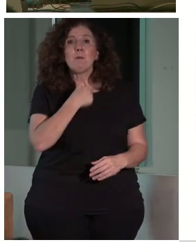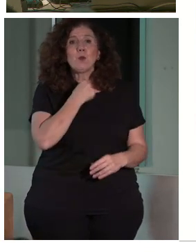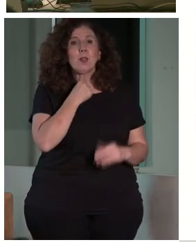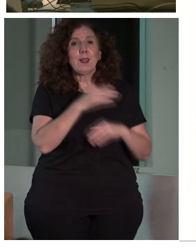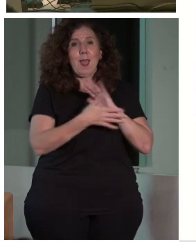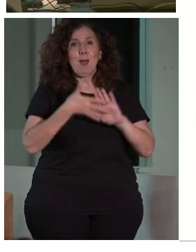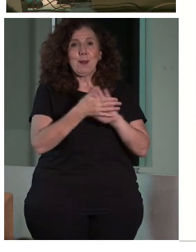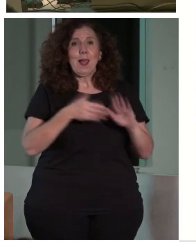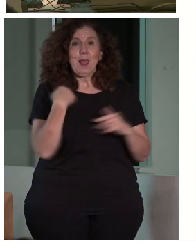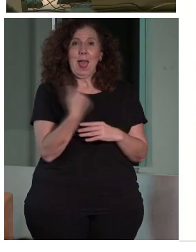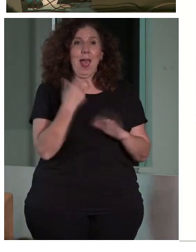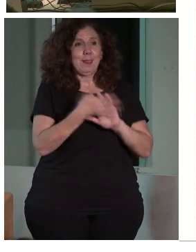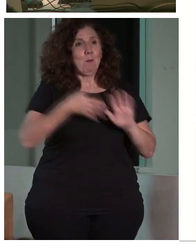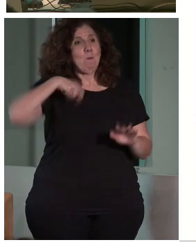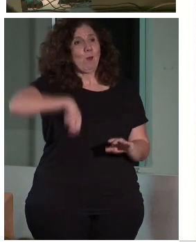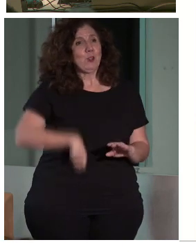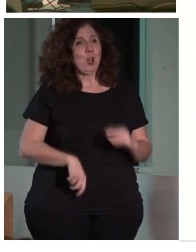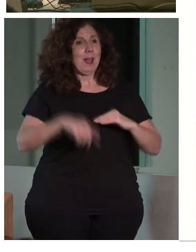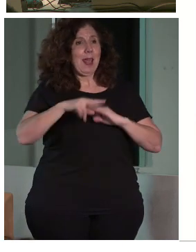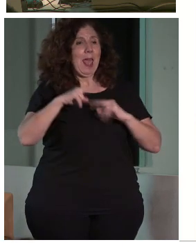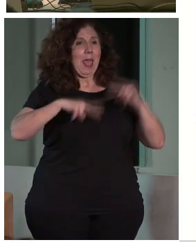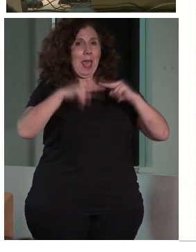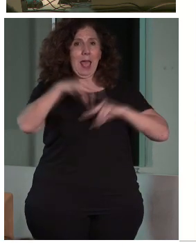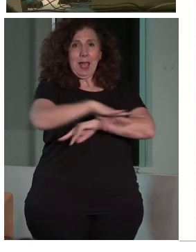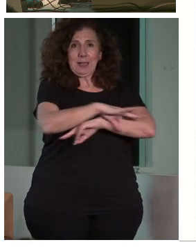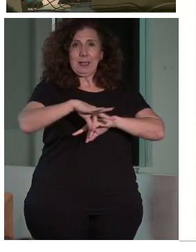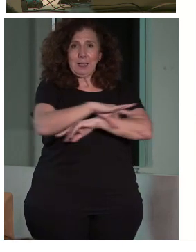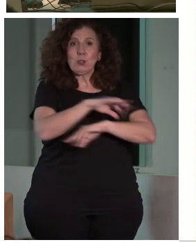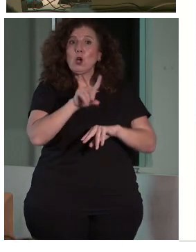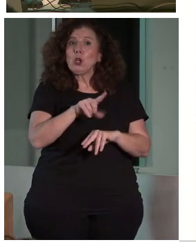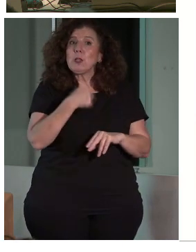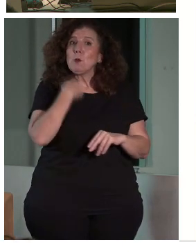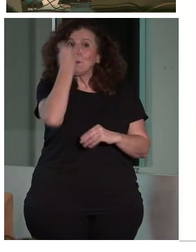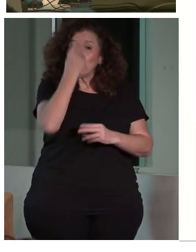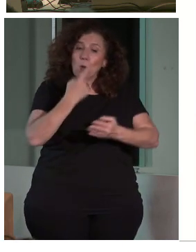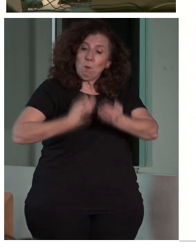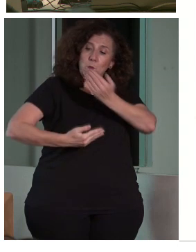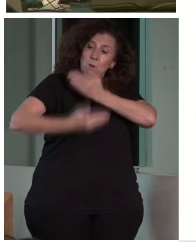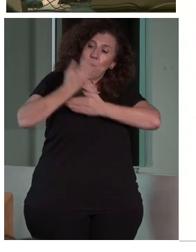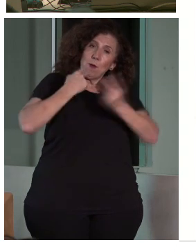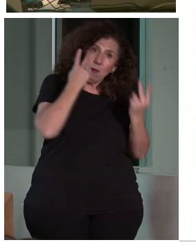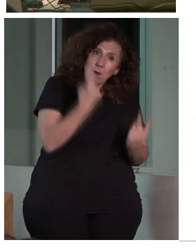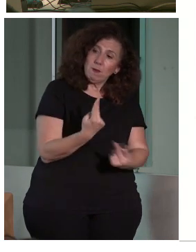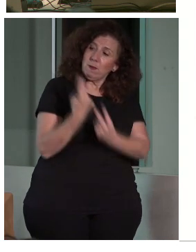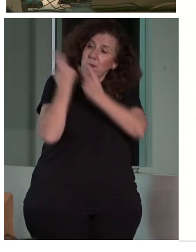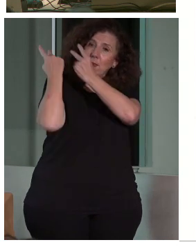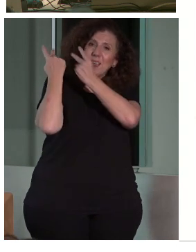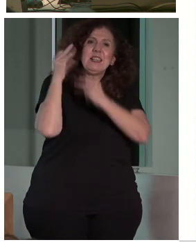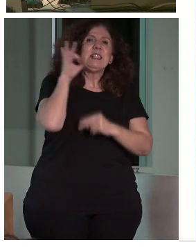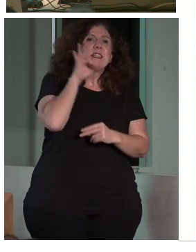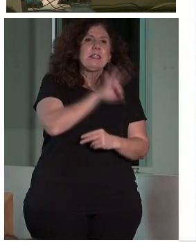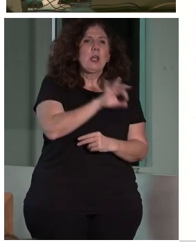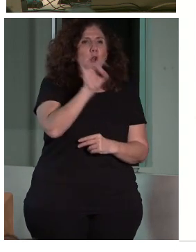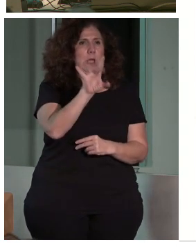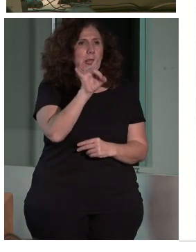yo soy arquitecta, y me gustaría ir al pasado y mirar lo que pensaban los arquitectos en el siglo XV. Y